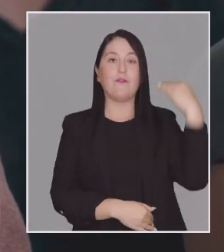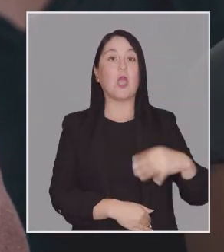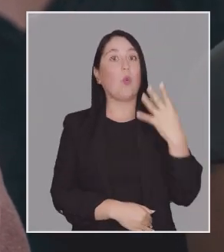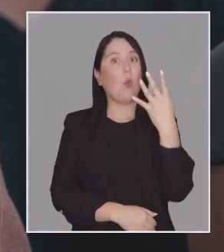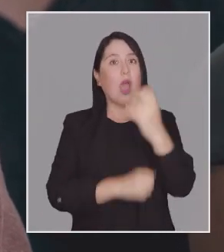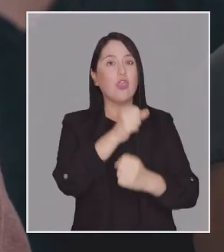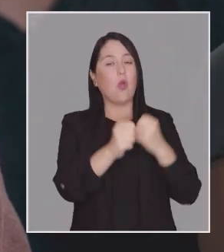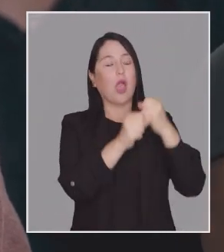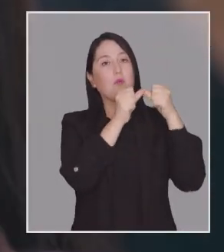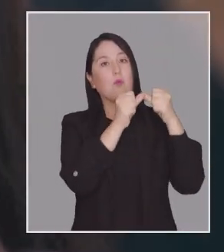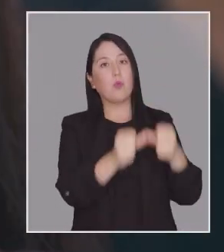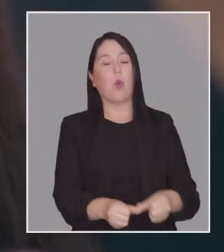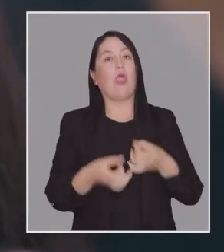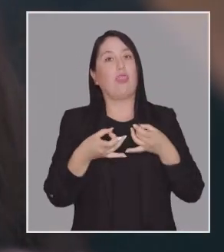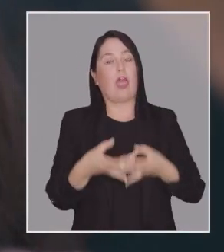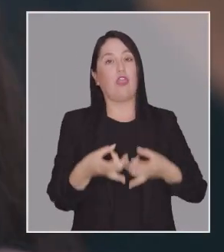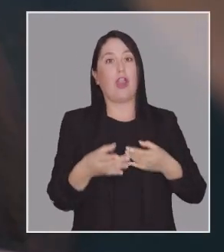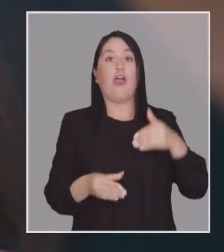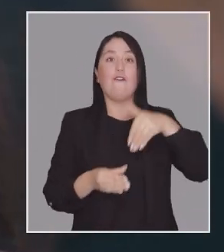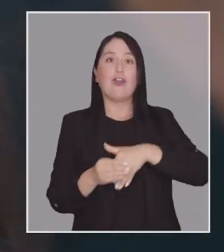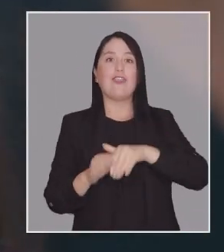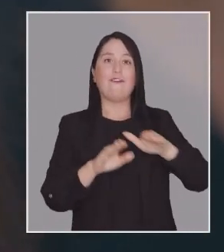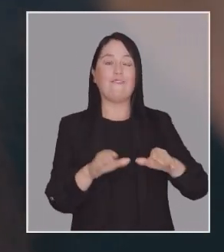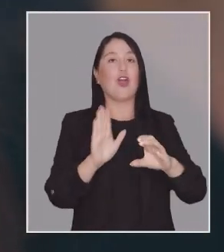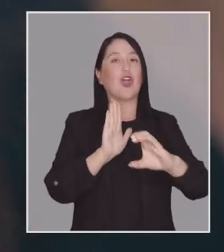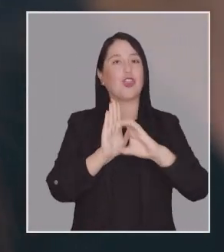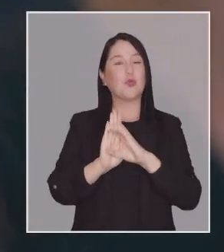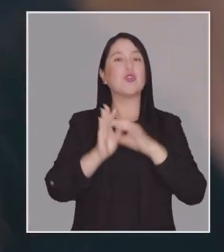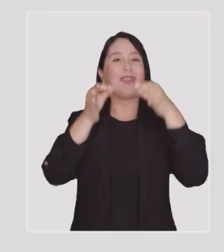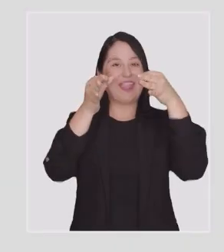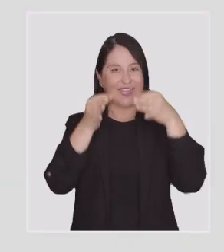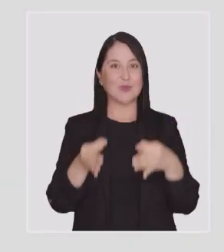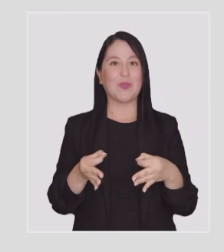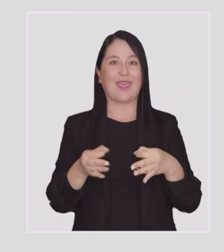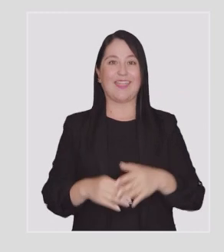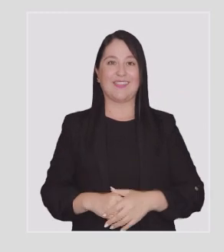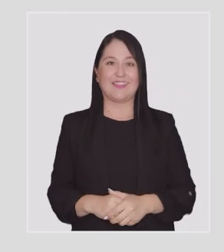ya lleva cuatro años de dolor. Vota a favor de la Constitución de la Seguridad.